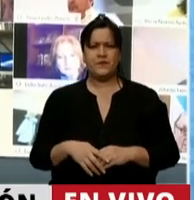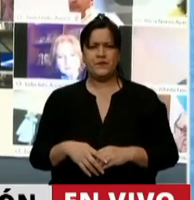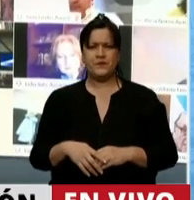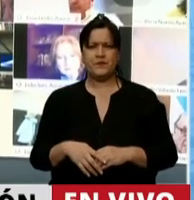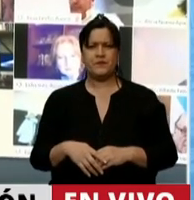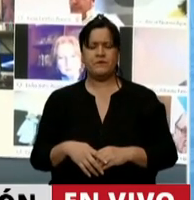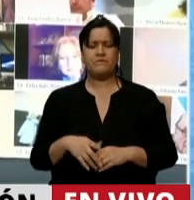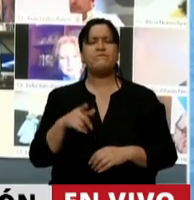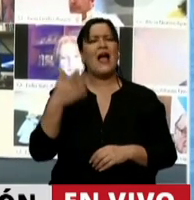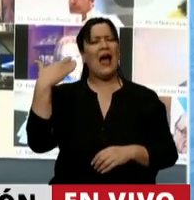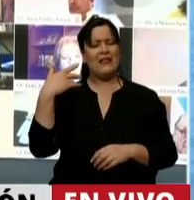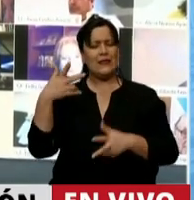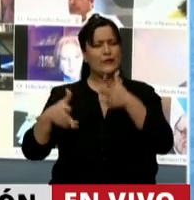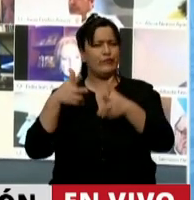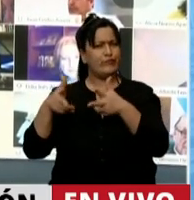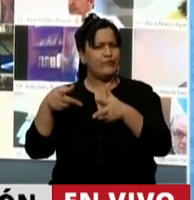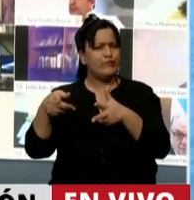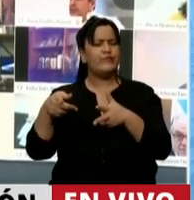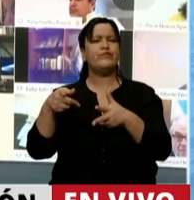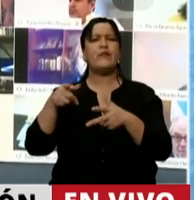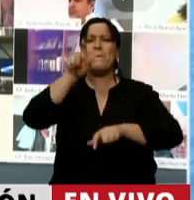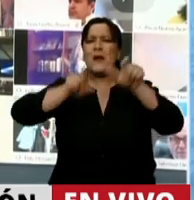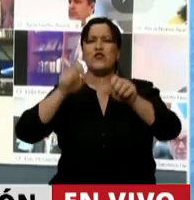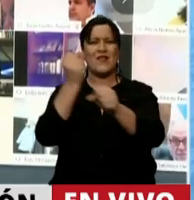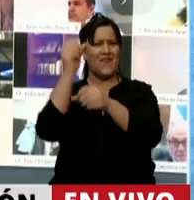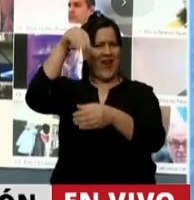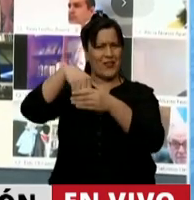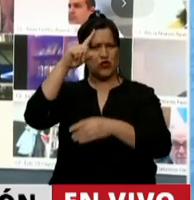Hicieron referencia al personal de salud,